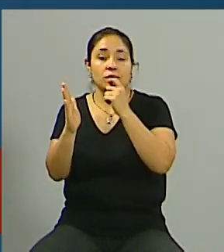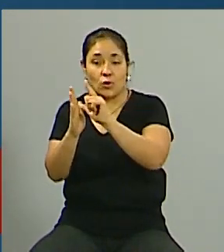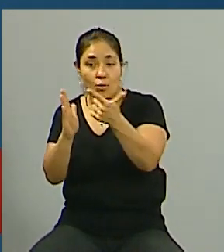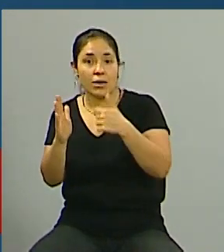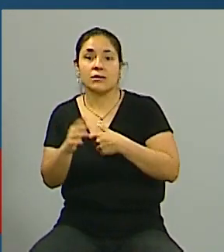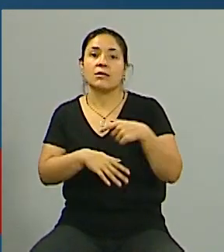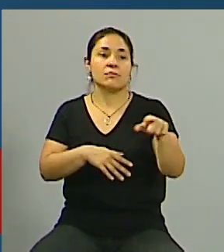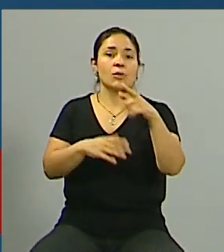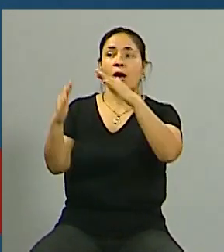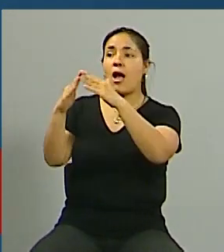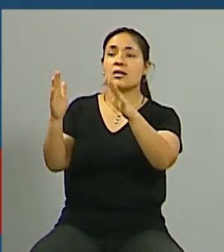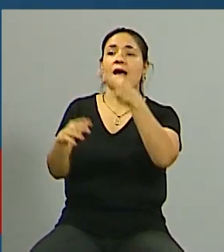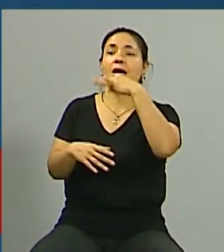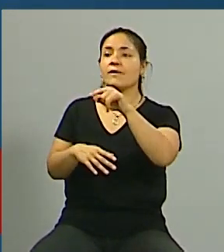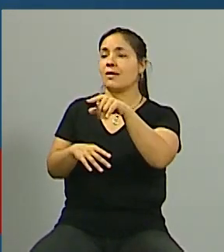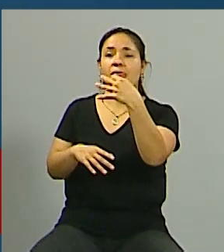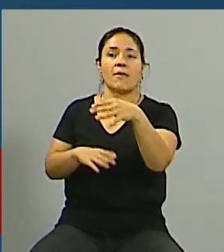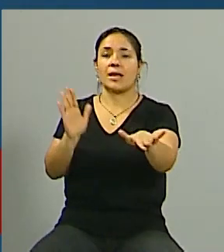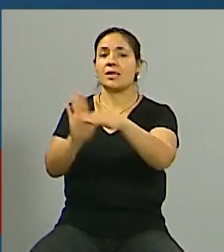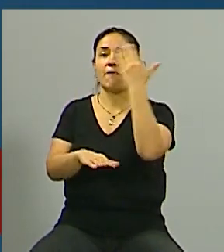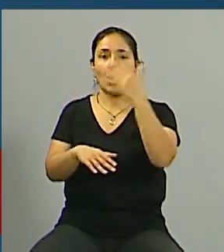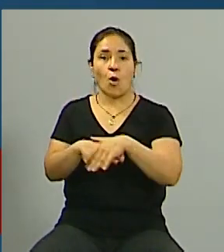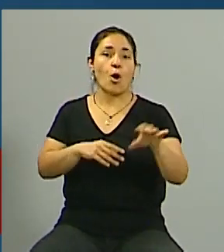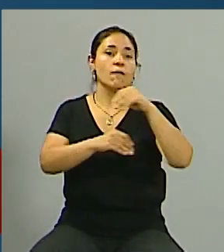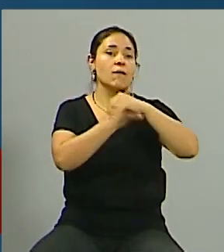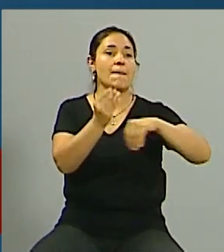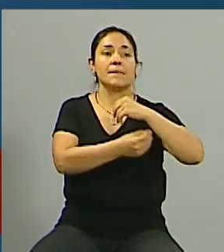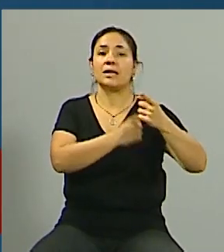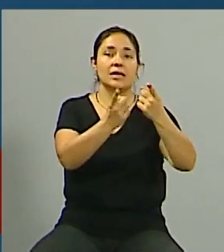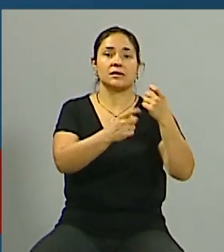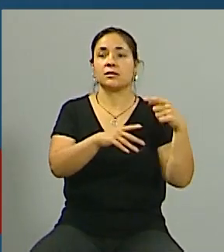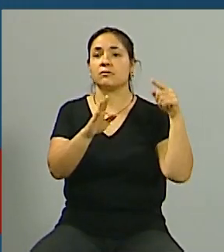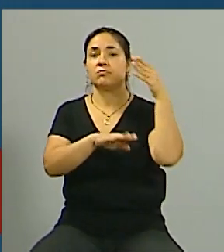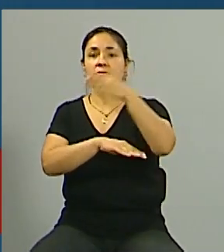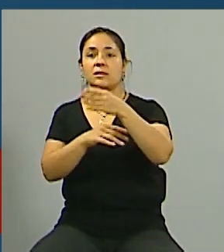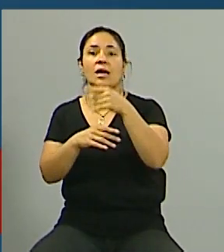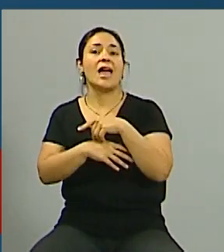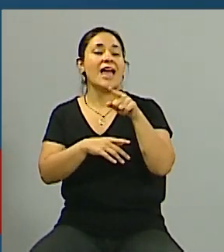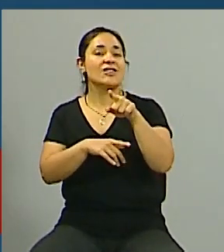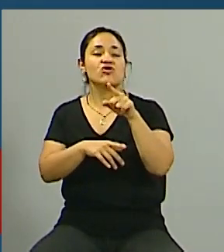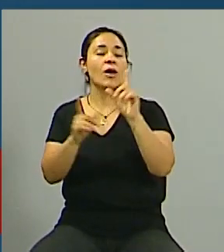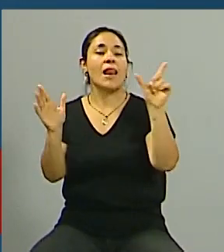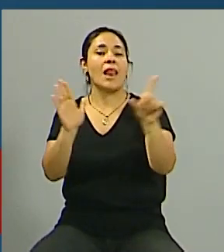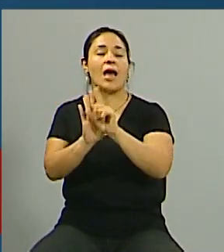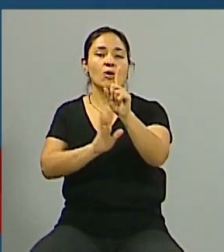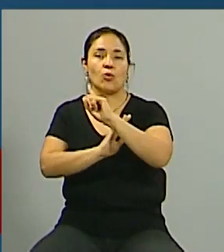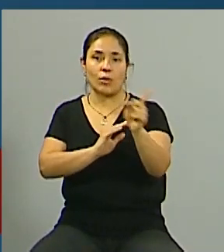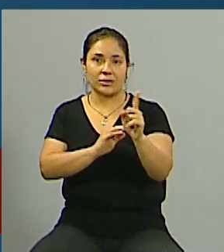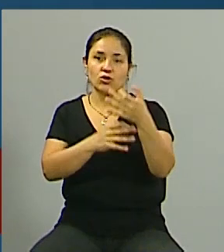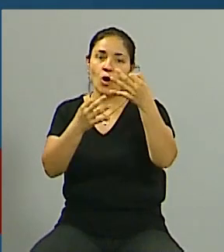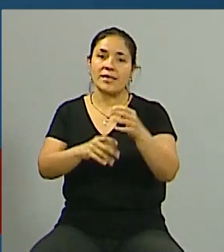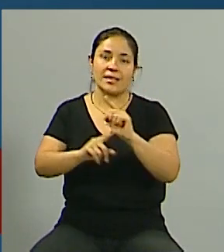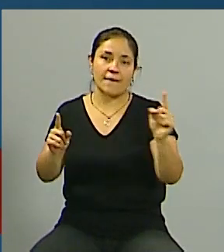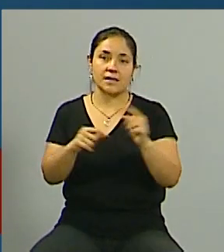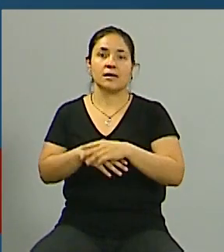vendió la propiedad claro o algún otro familiar tiene que ir a vivir a esa vivienda esto no es legal y no corresponde el